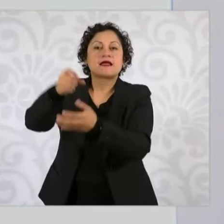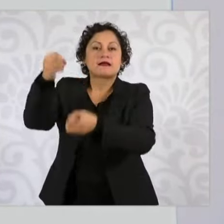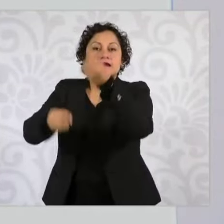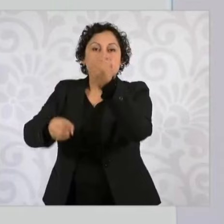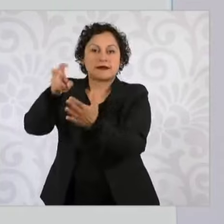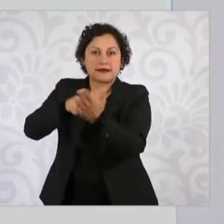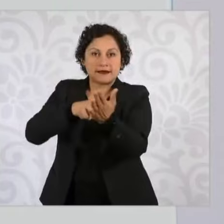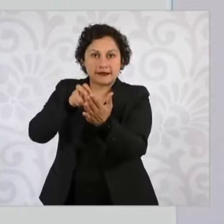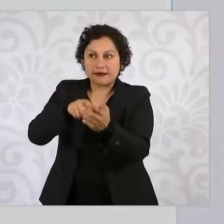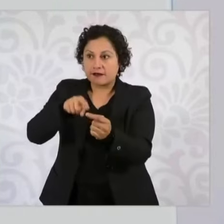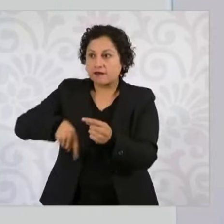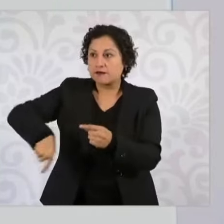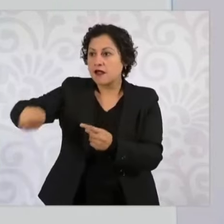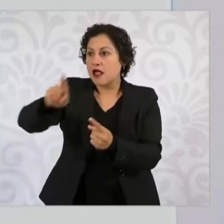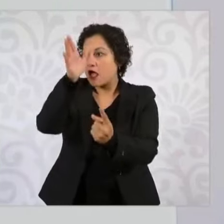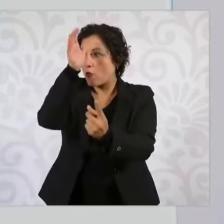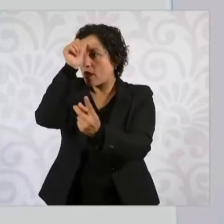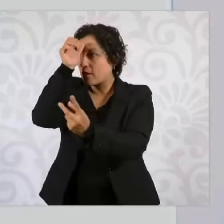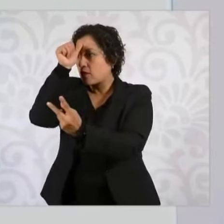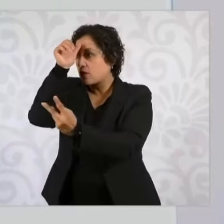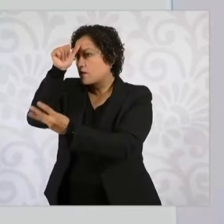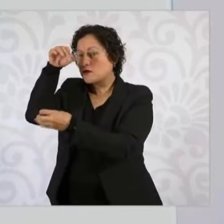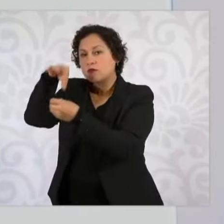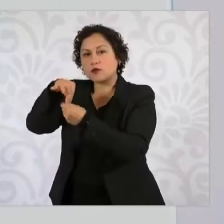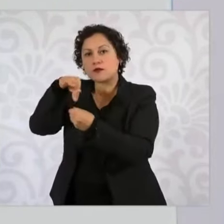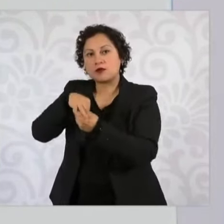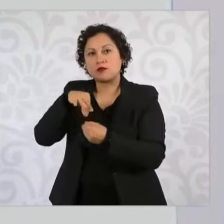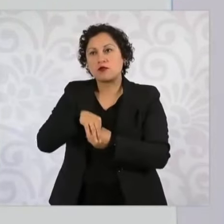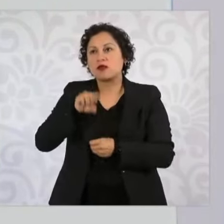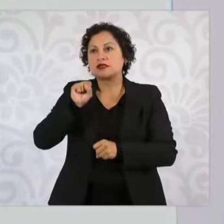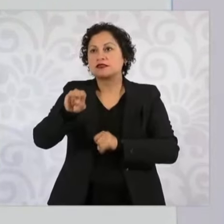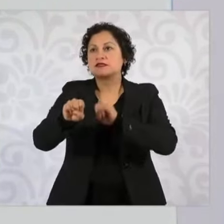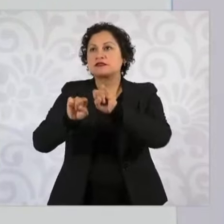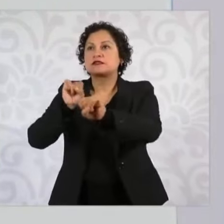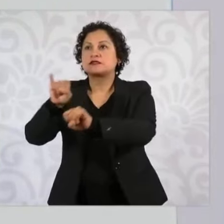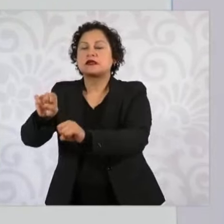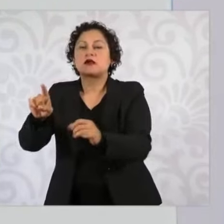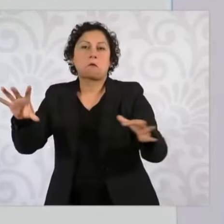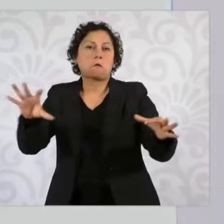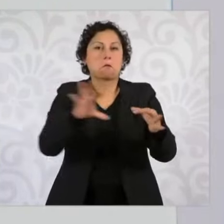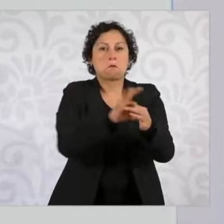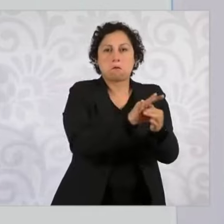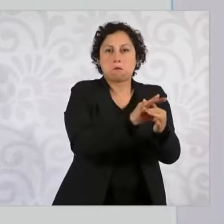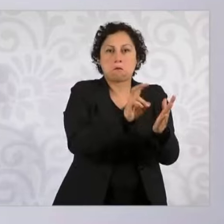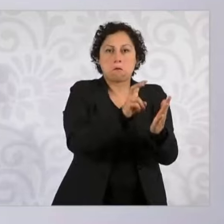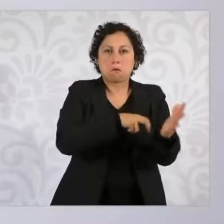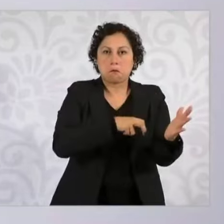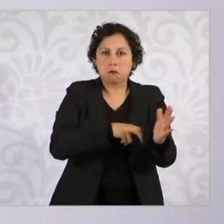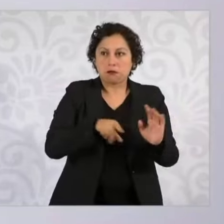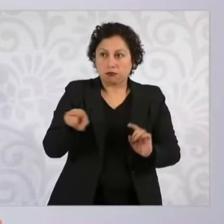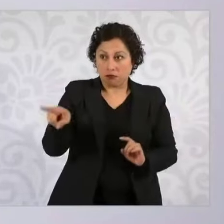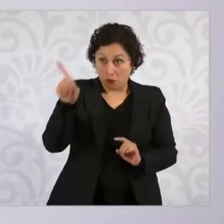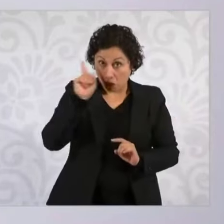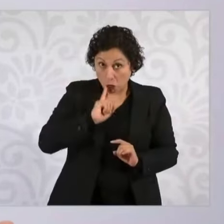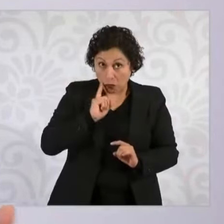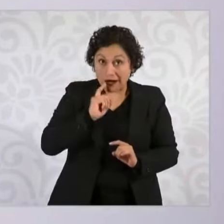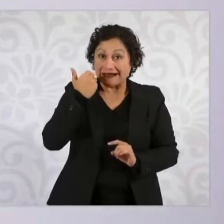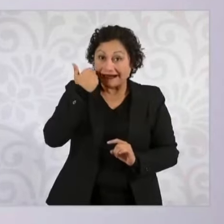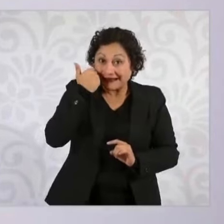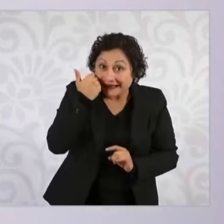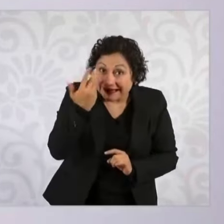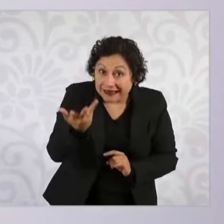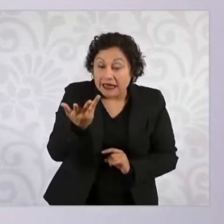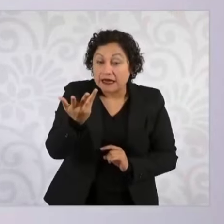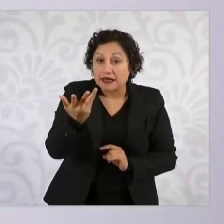Entonces, ella quiere postularse para ser elegida por el pueblo. Pues que hable de